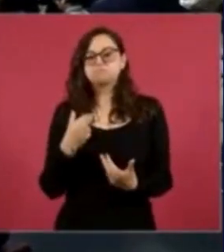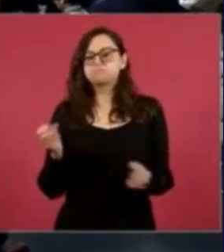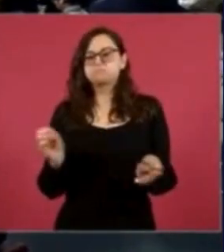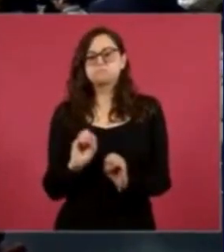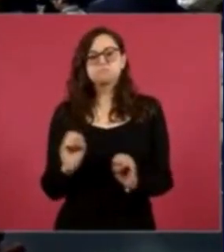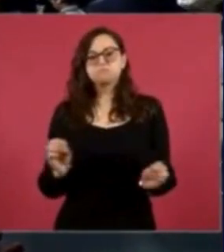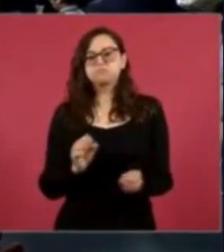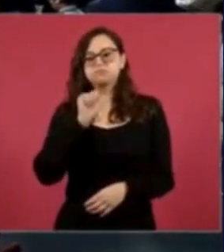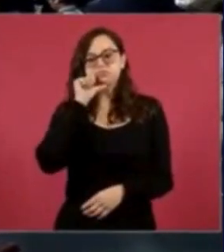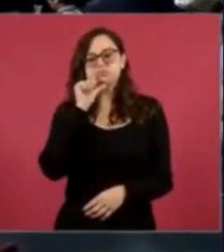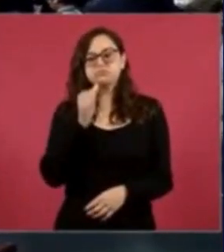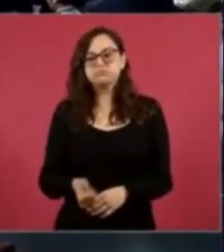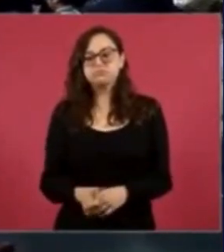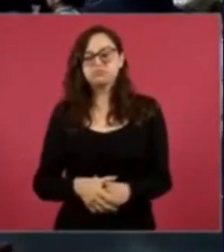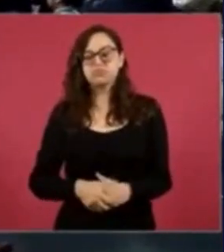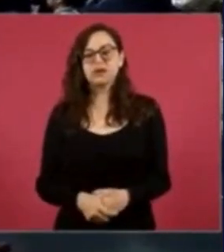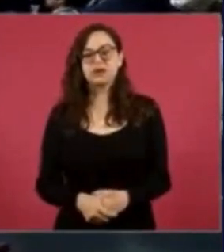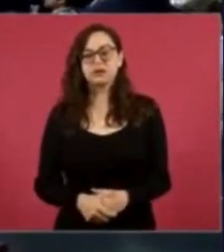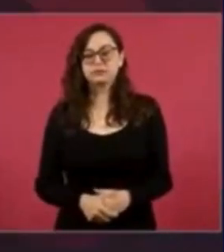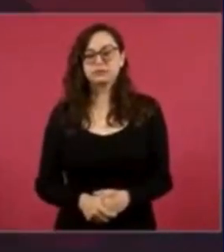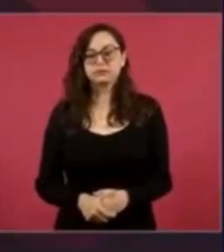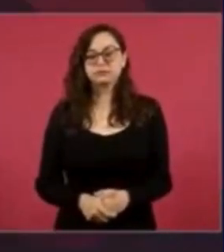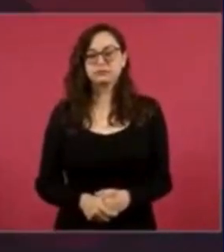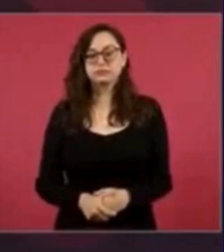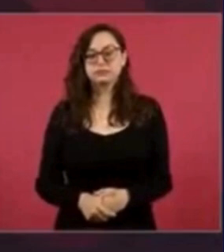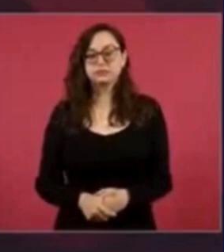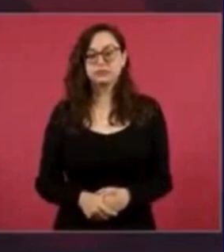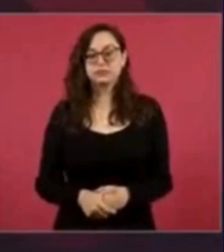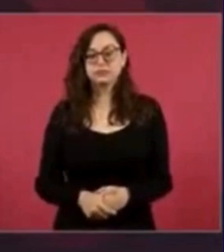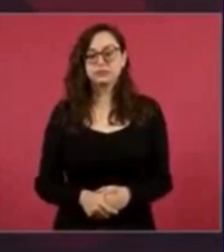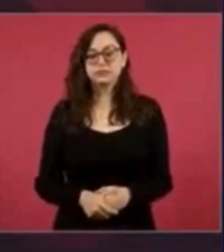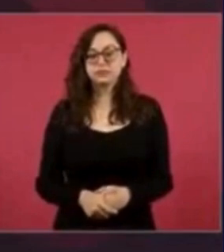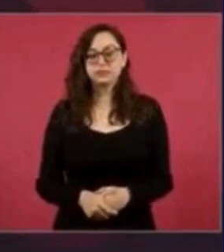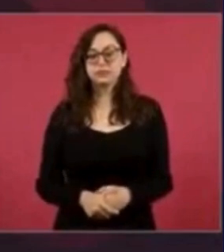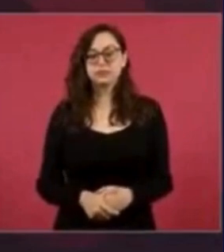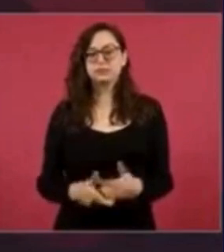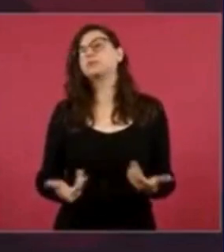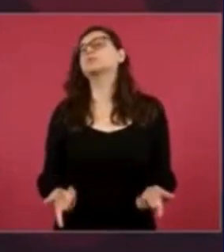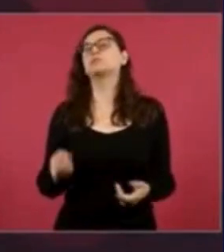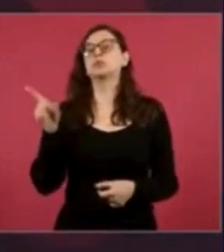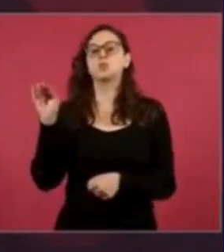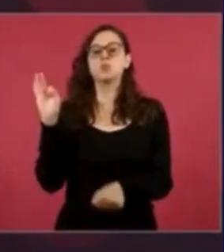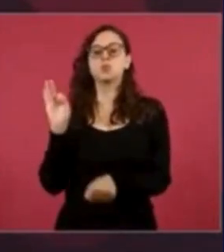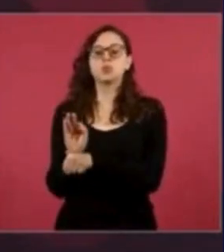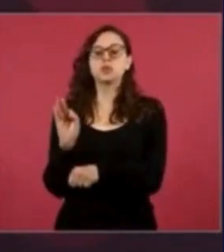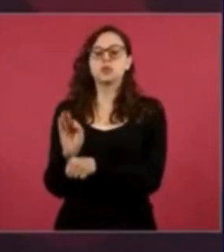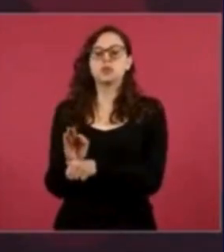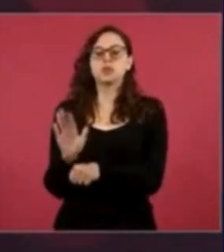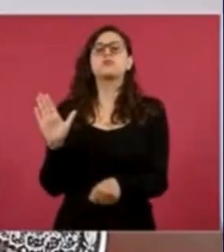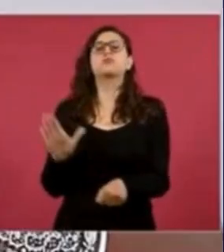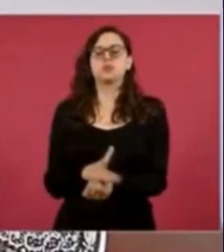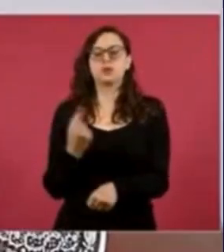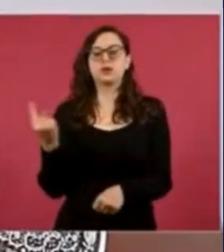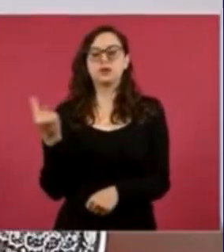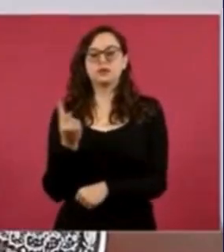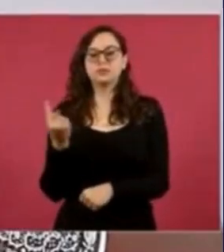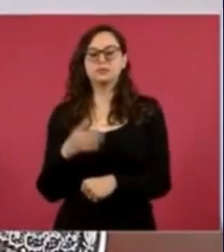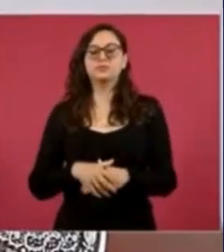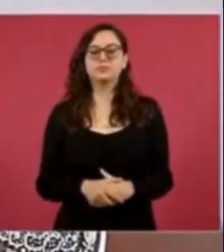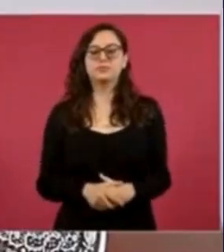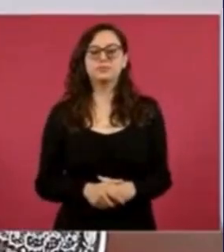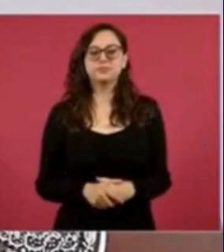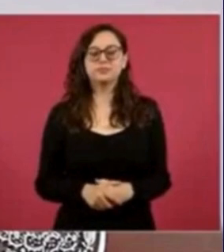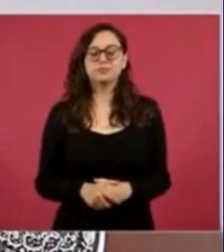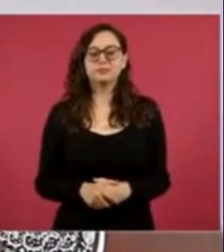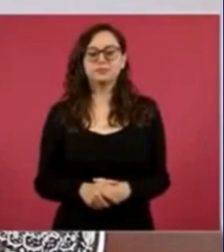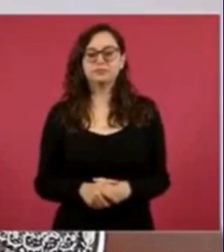para garantizar que los estudiantes puedan regresar a las aulas de manera segura, proyectando que podrían retomar sus estudios el 15